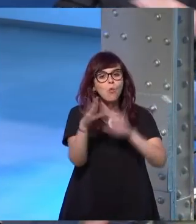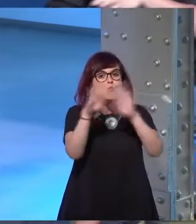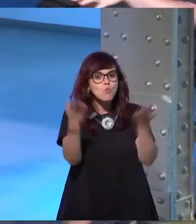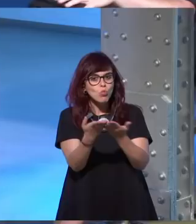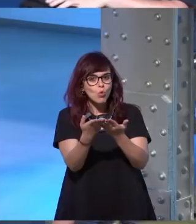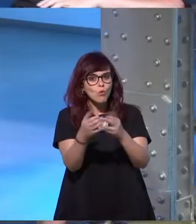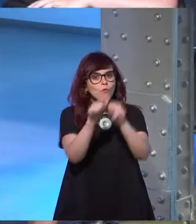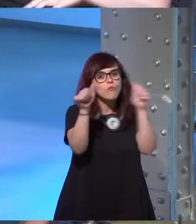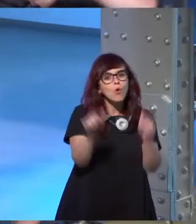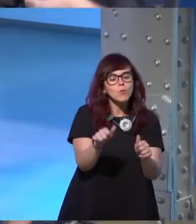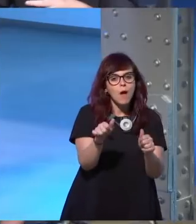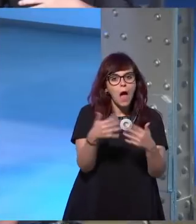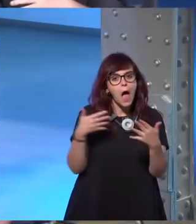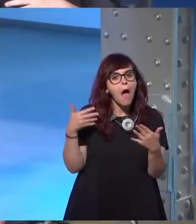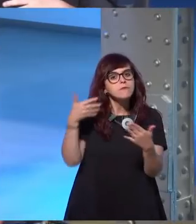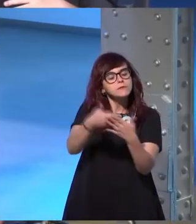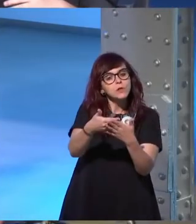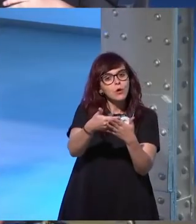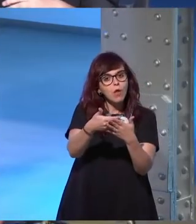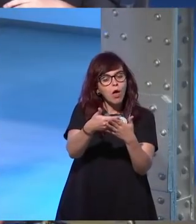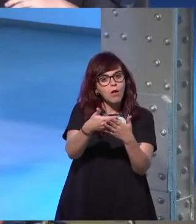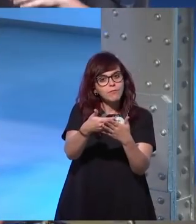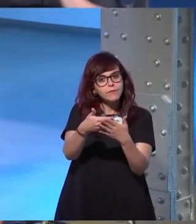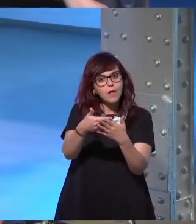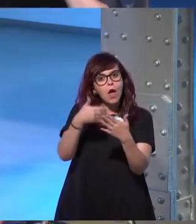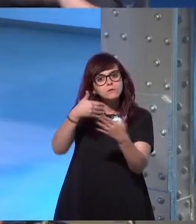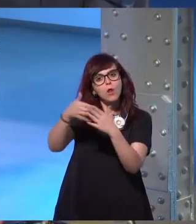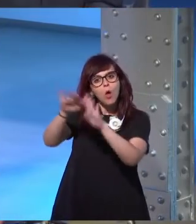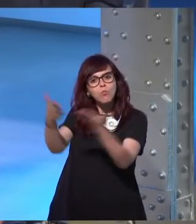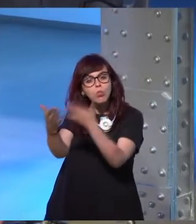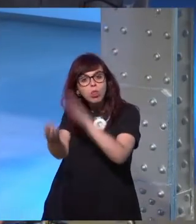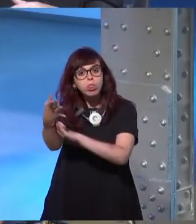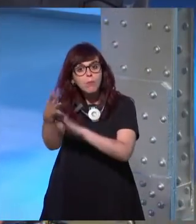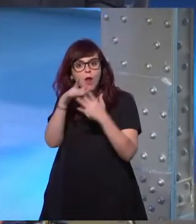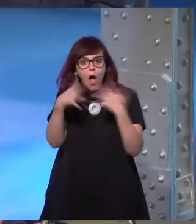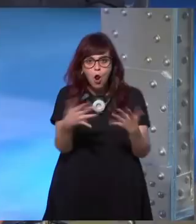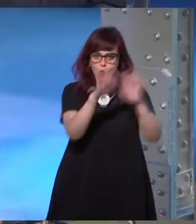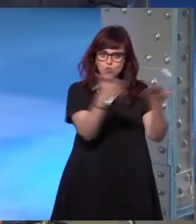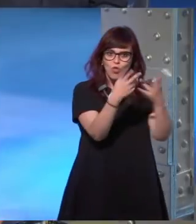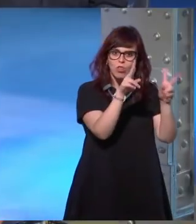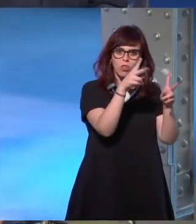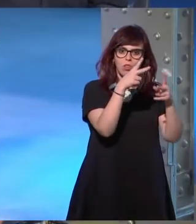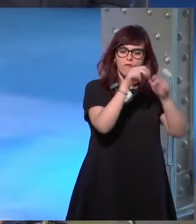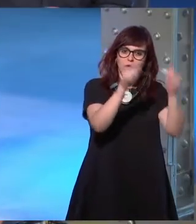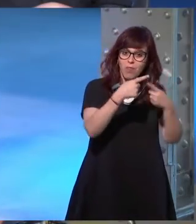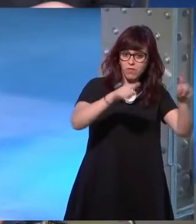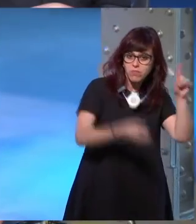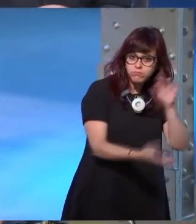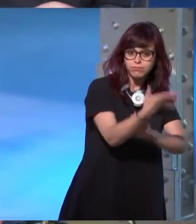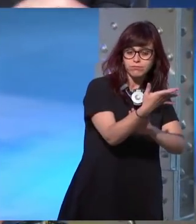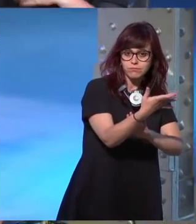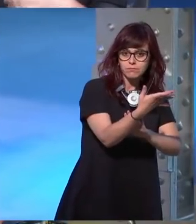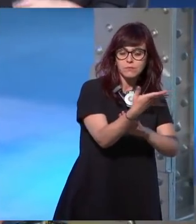hasta ahora el mundo de una manera y ahora podemos crearlo de otra hay una frase que dice en uno de los ensayos que